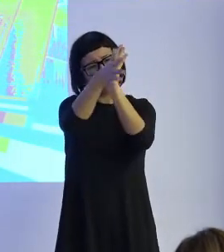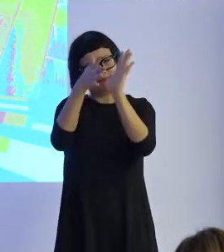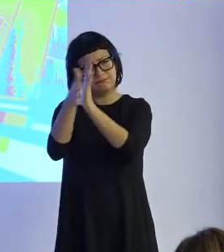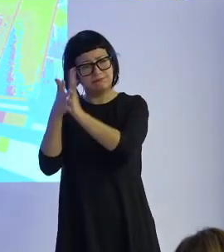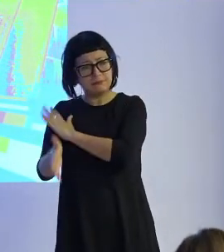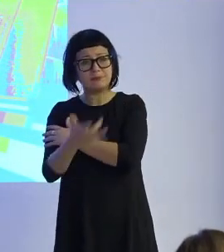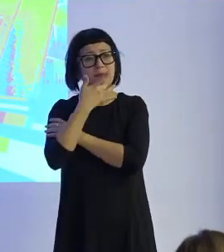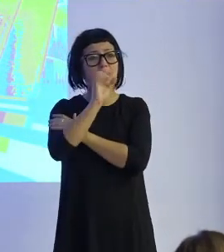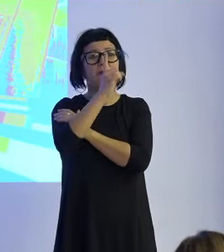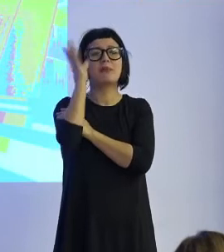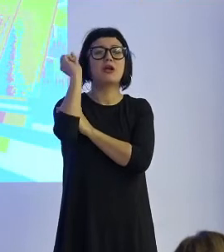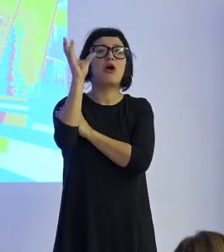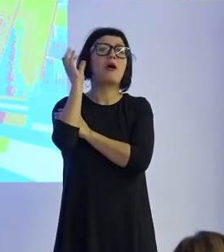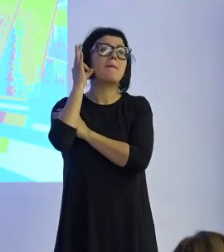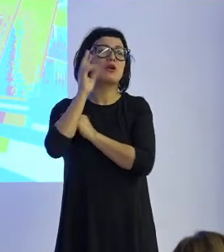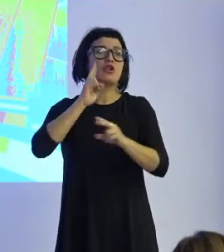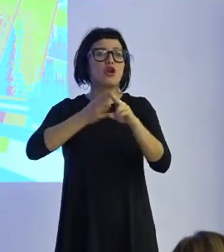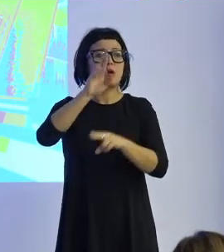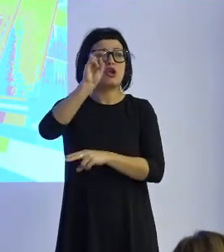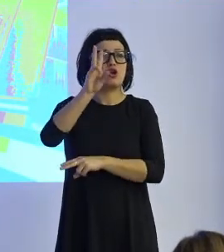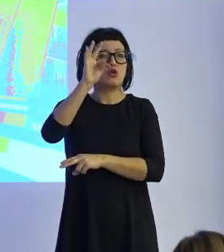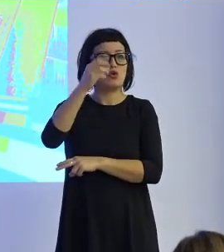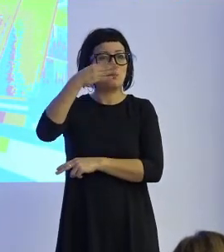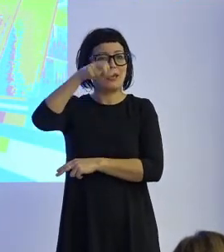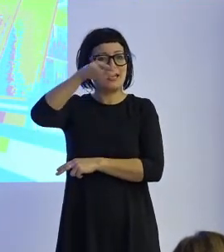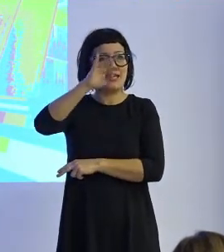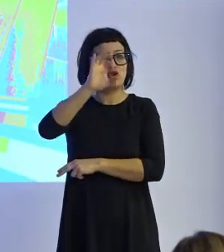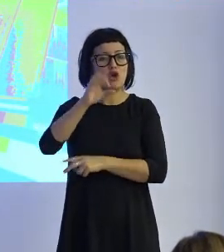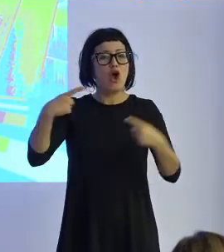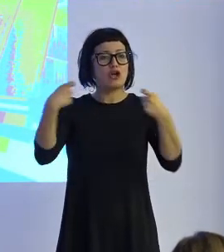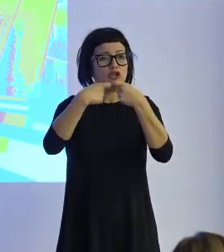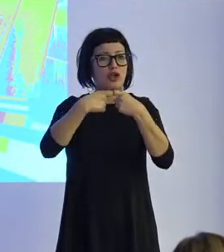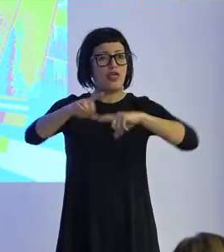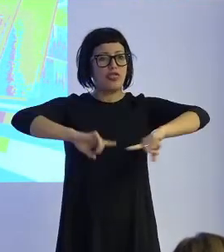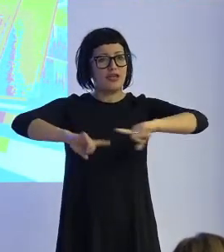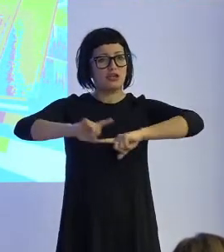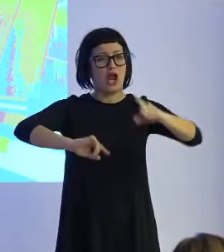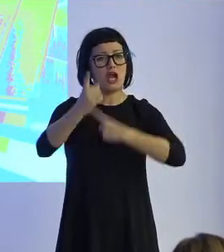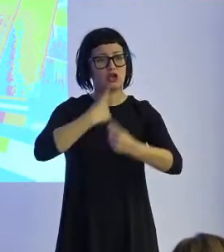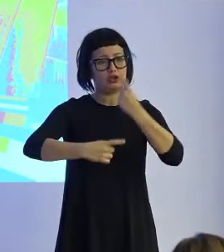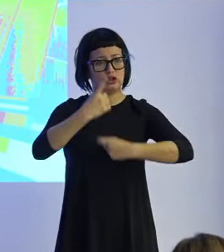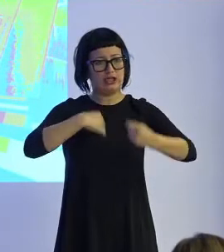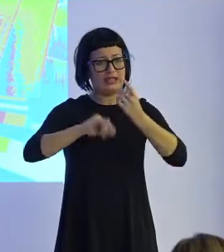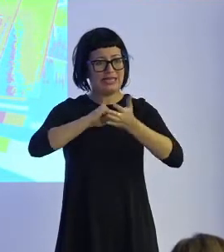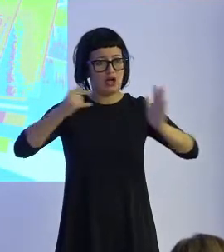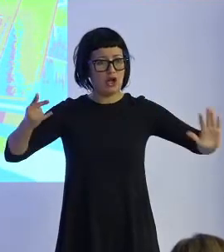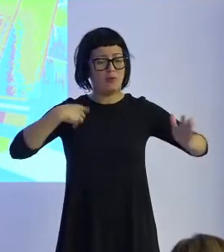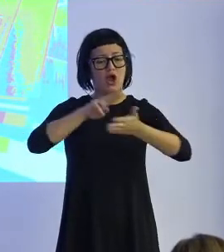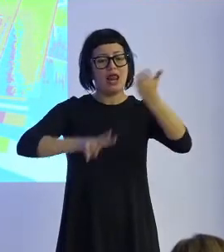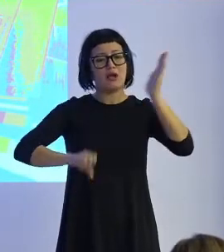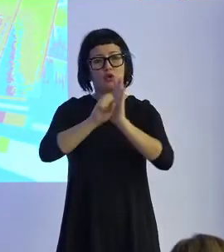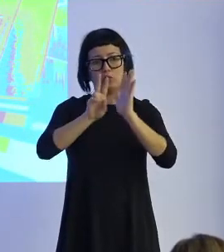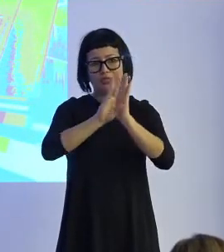La primera ponente es Ruth Benito, socia directora de Busola, consultora legal y tecnológica. Voy a leer su